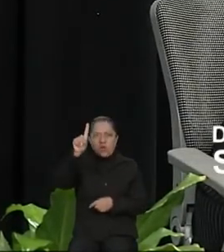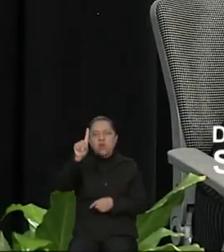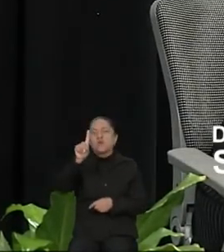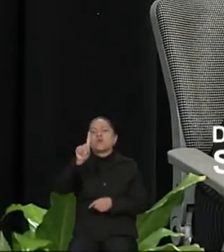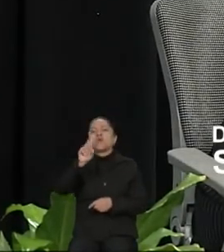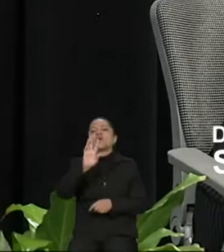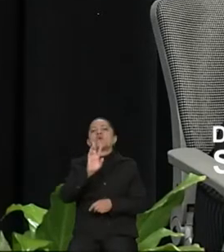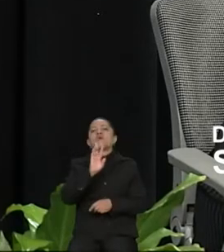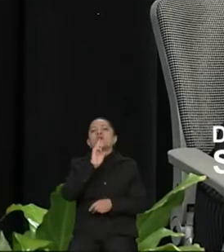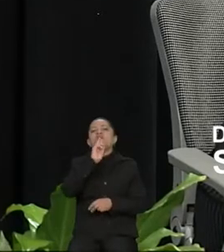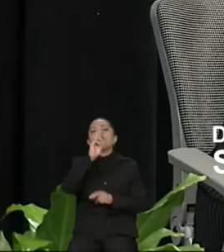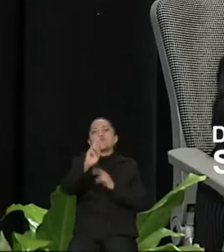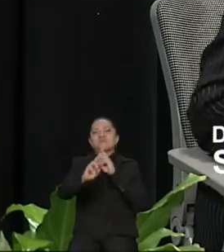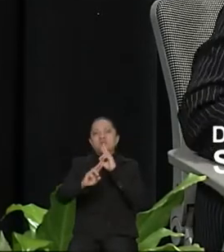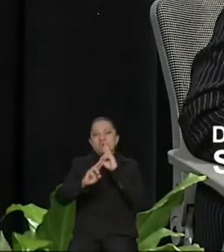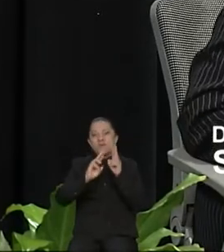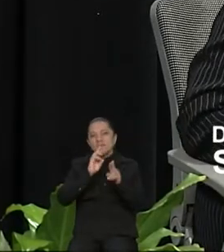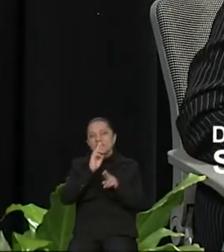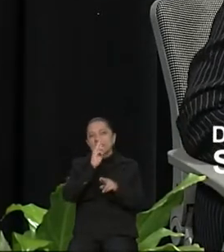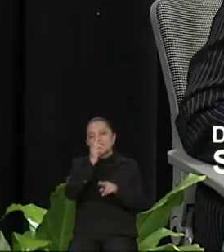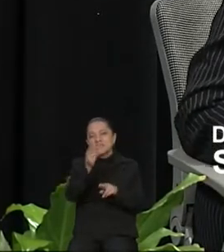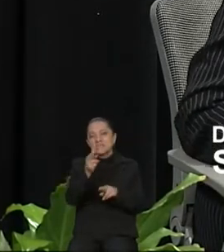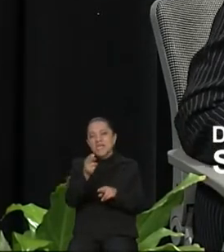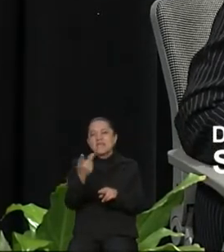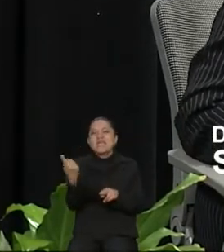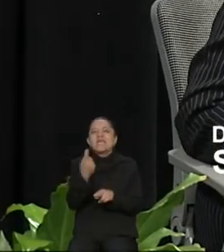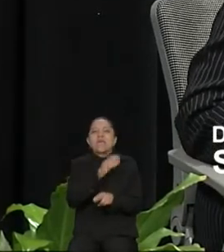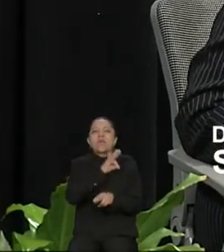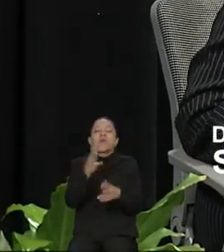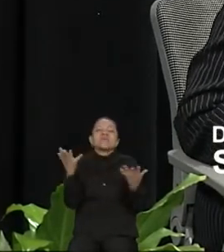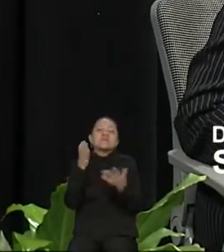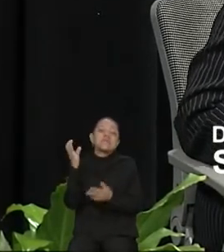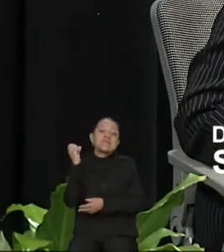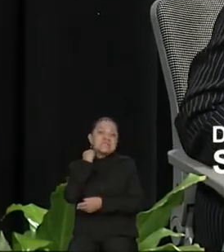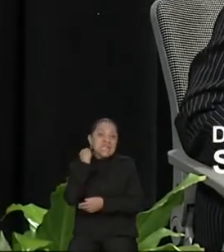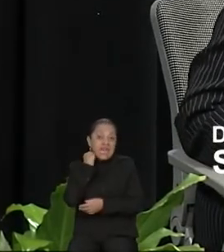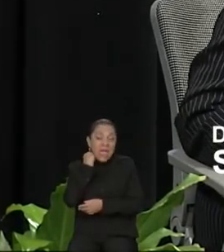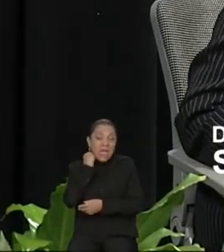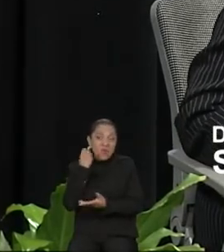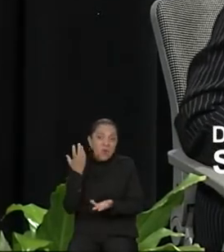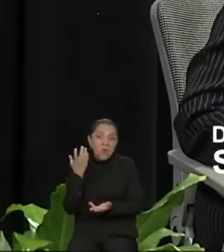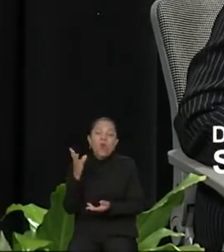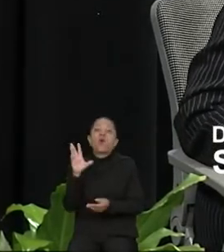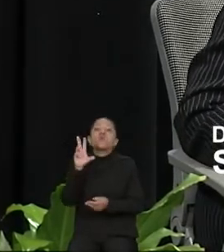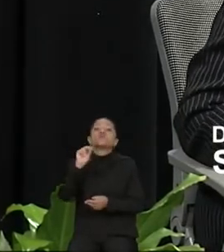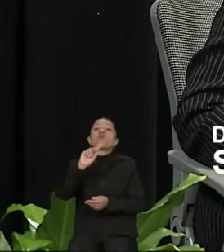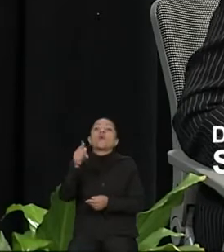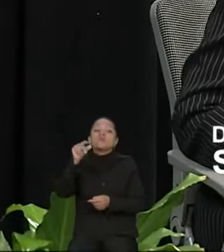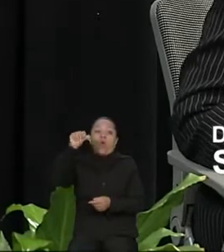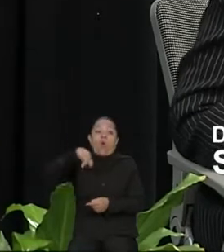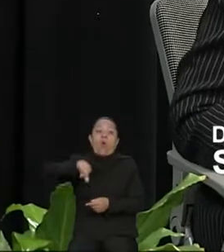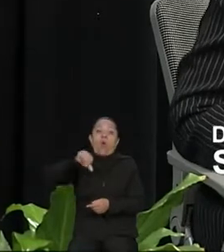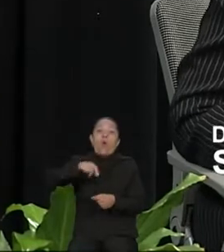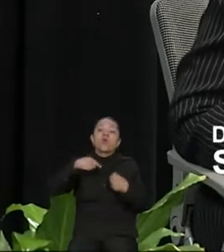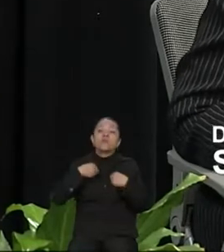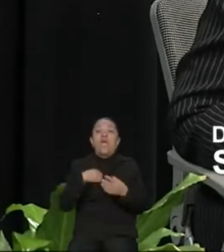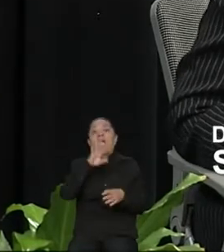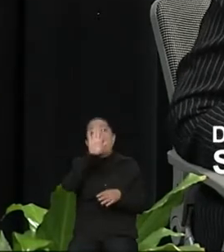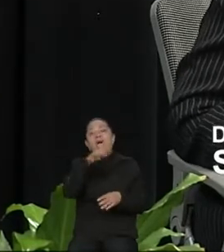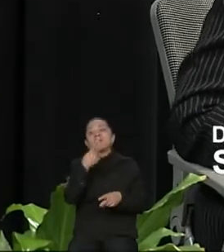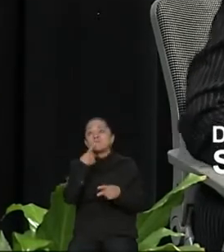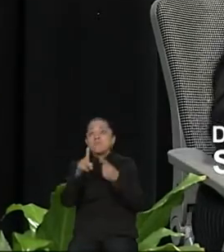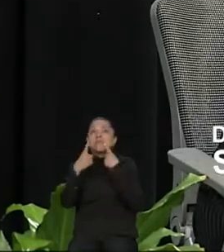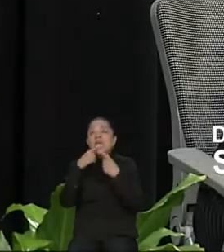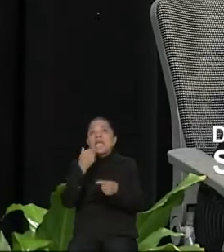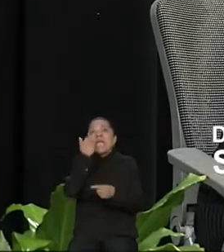lo que podemos hacer desde el Senado, porque no se trata de quejarnos hoy aquí como morelenses, que tenemos muchas ganas de muchas